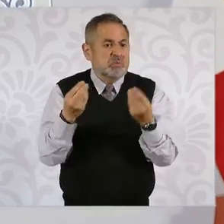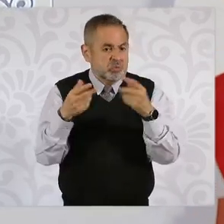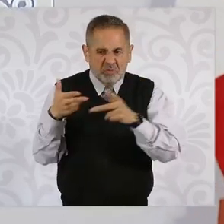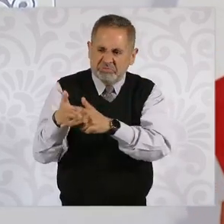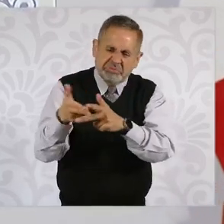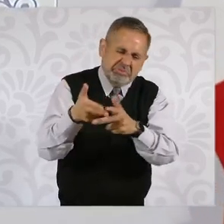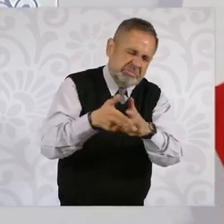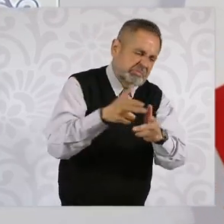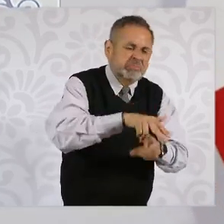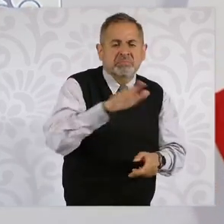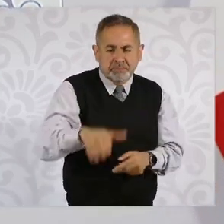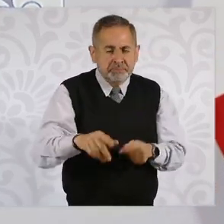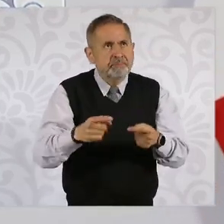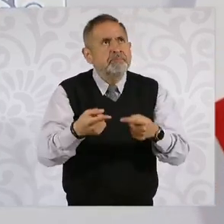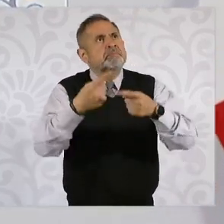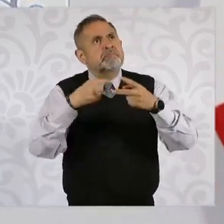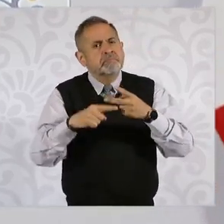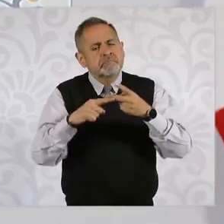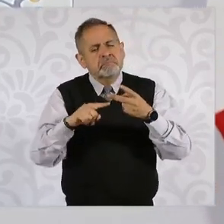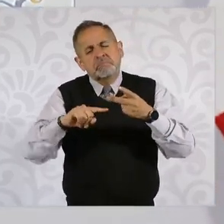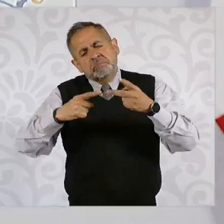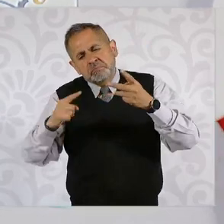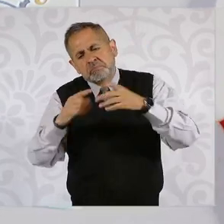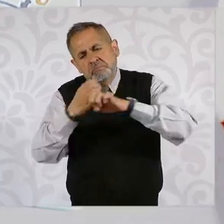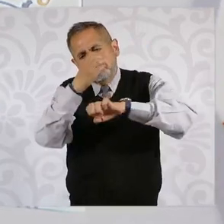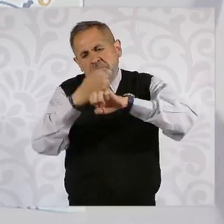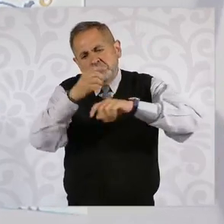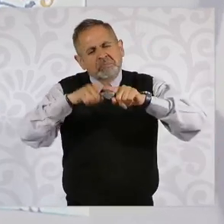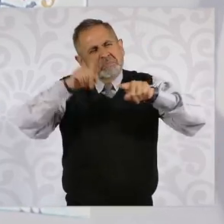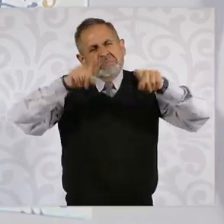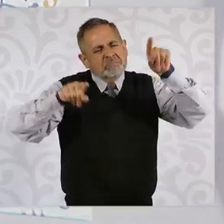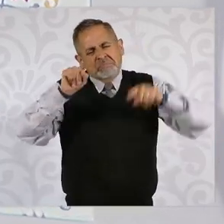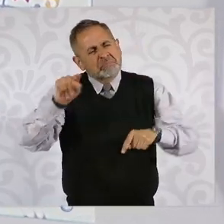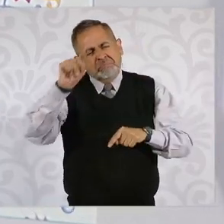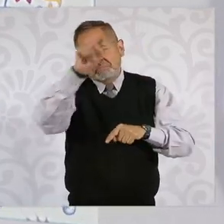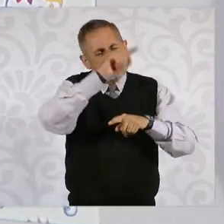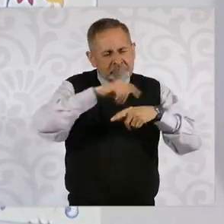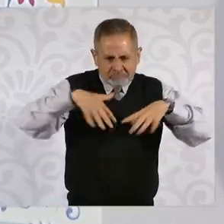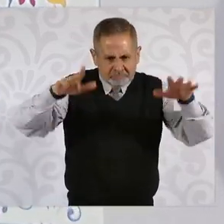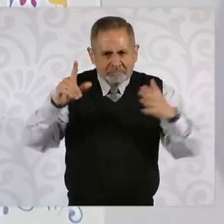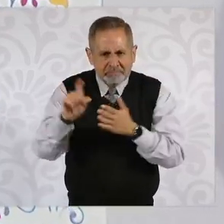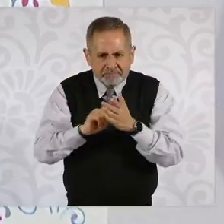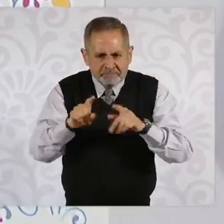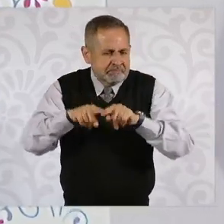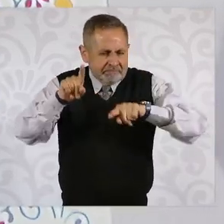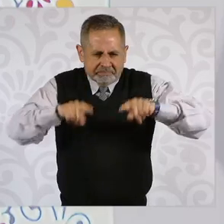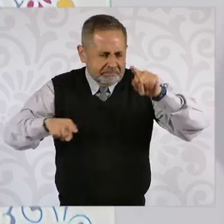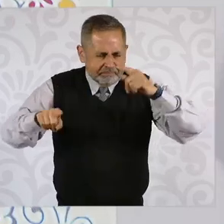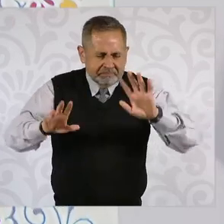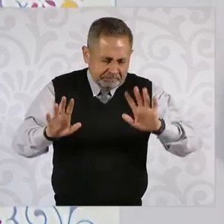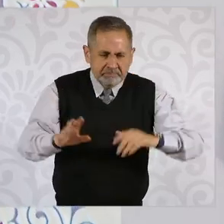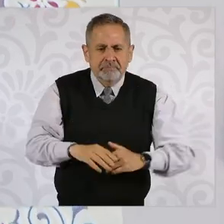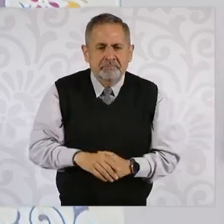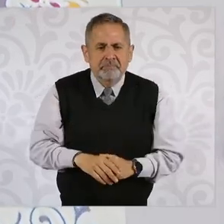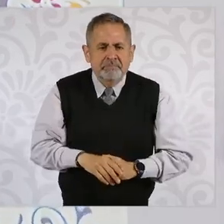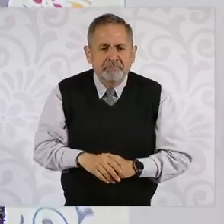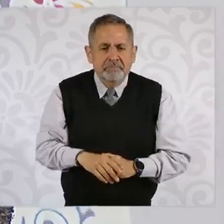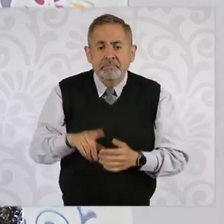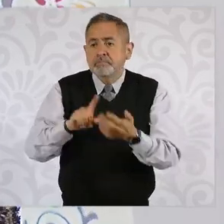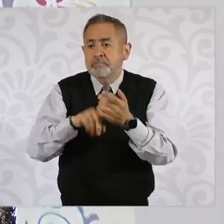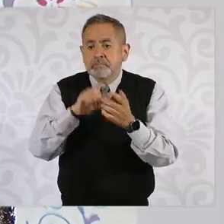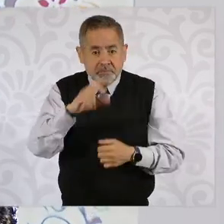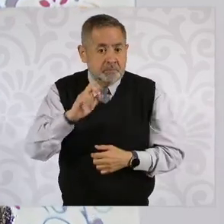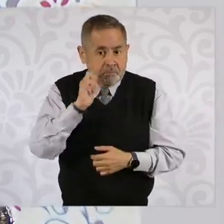Entonces, siguen después otras entidades, dependiendo del mes, está